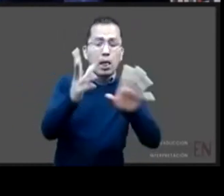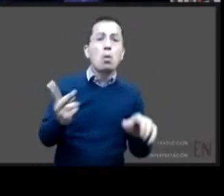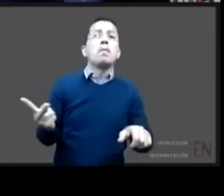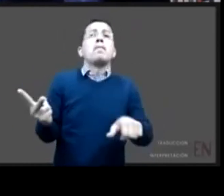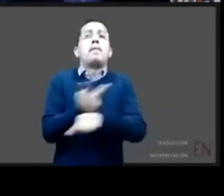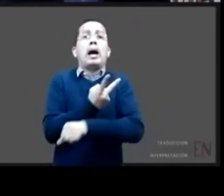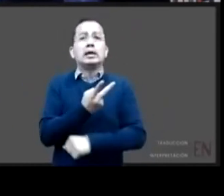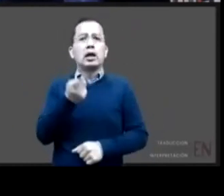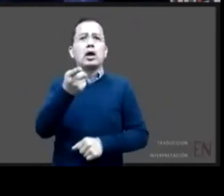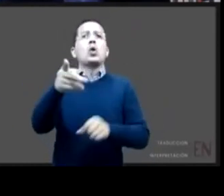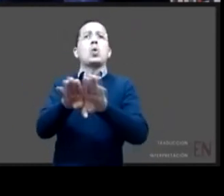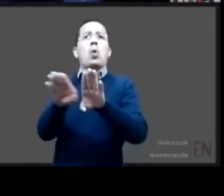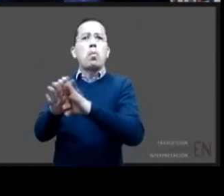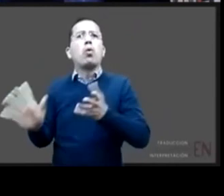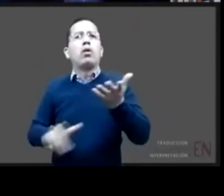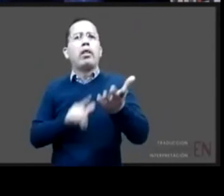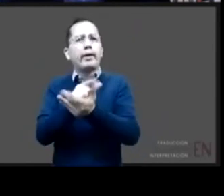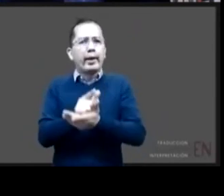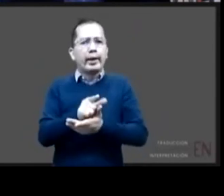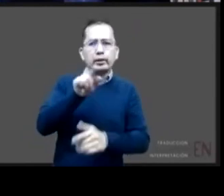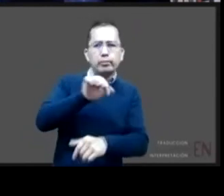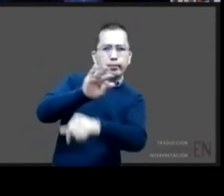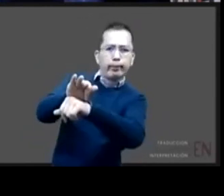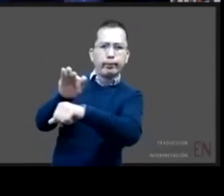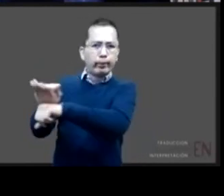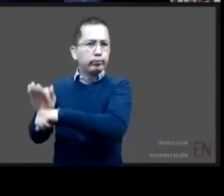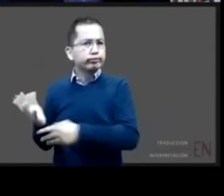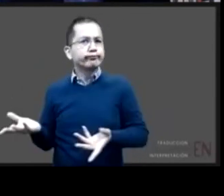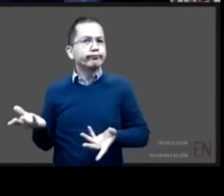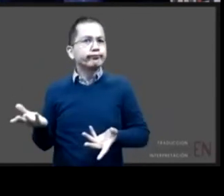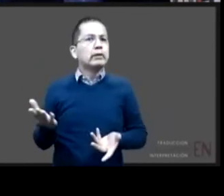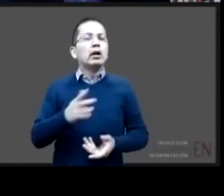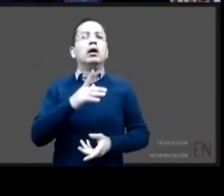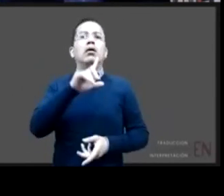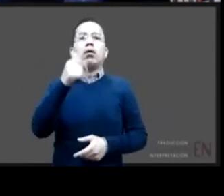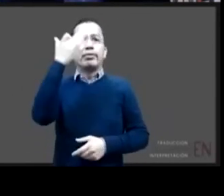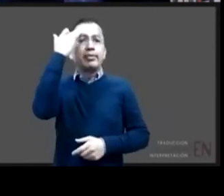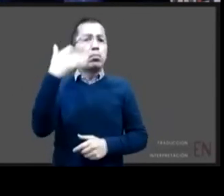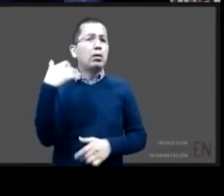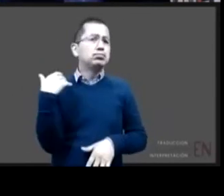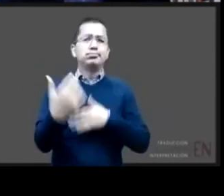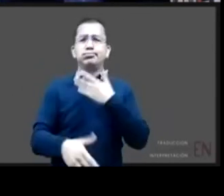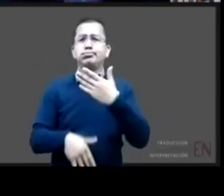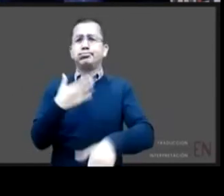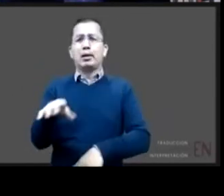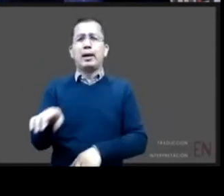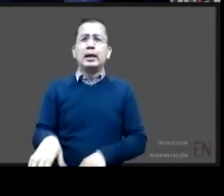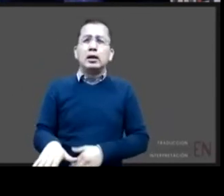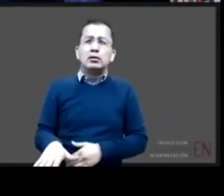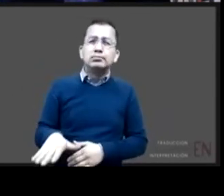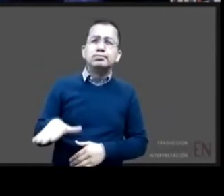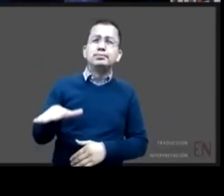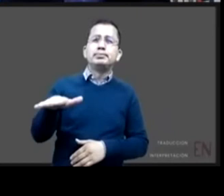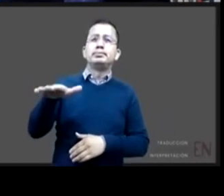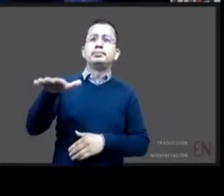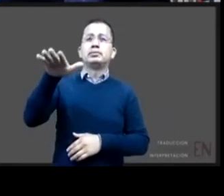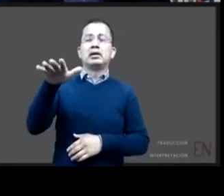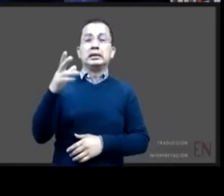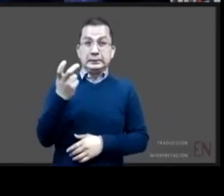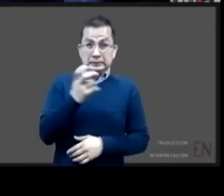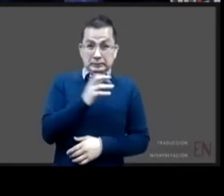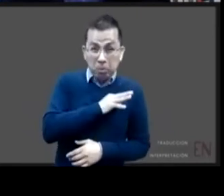la edad del niño ya no era tan posible que nos permitiese que fuera